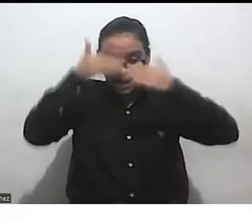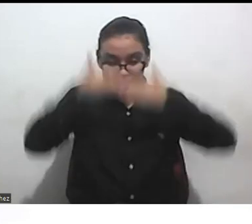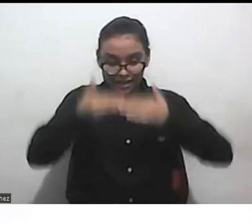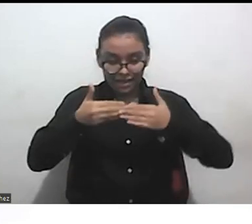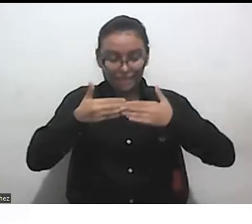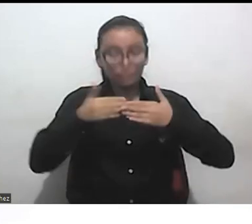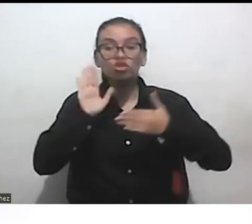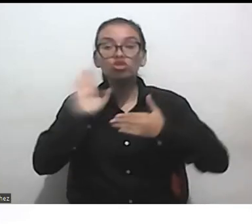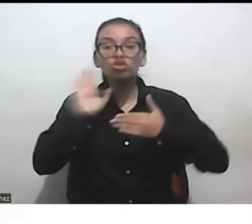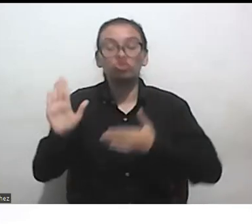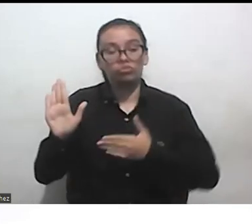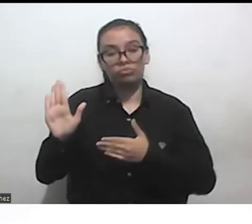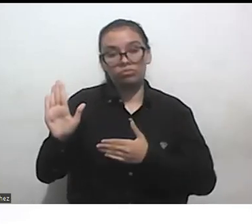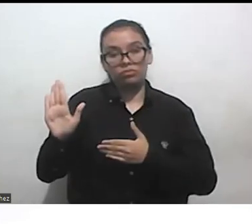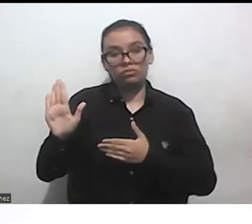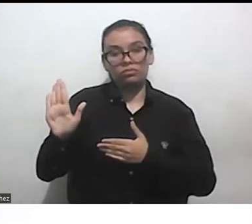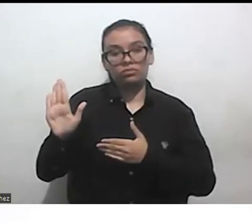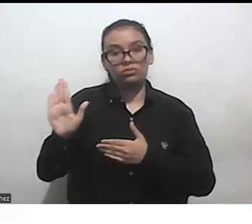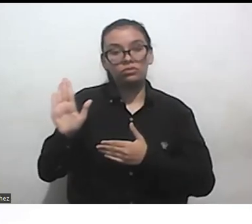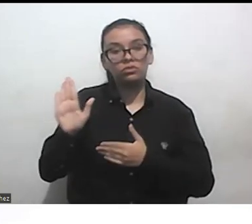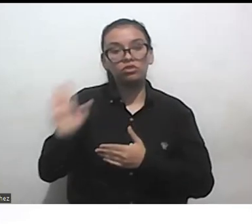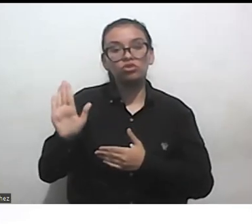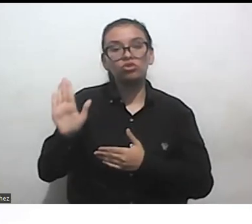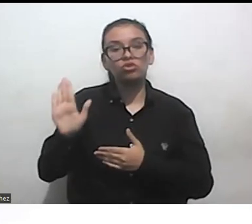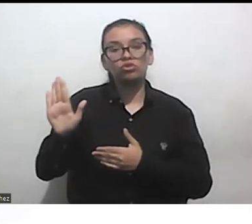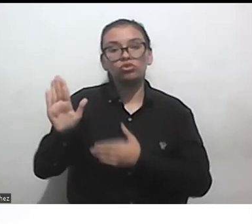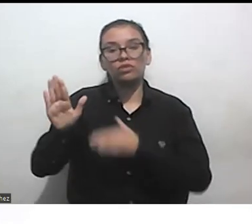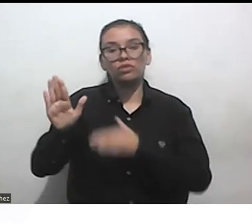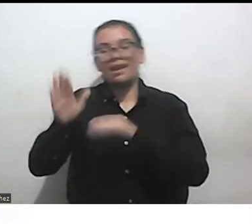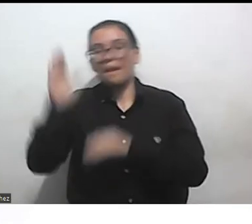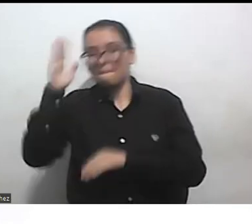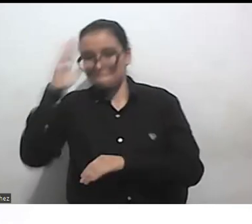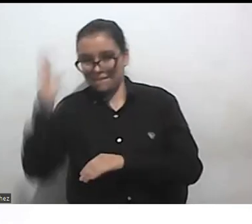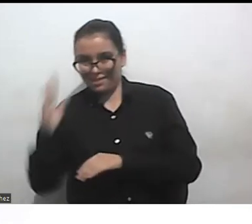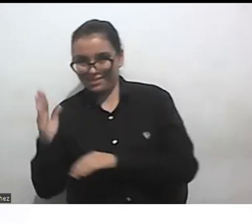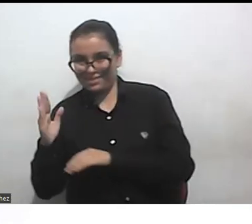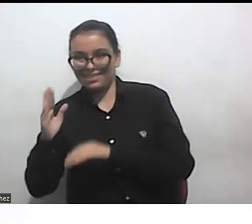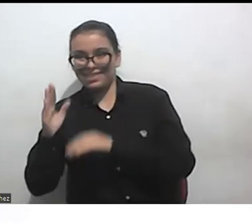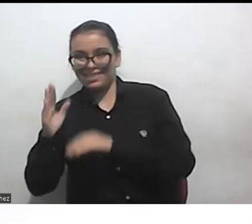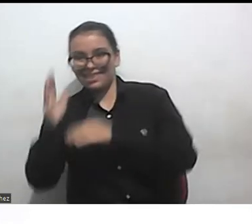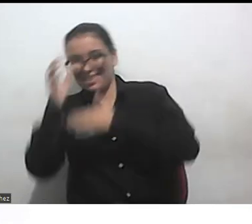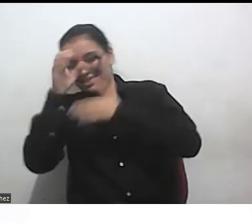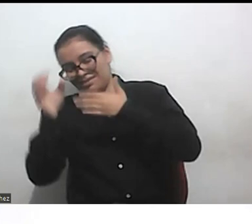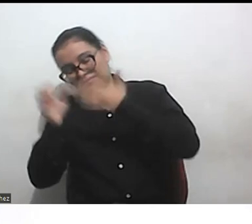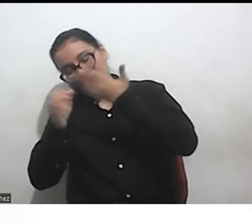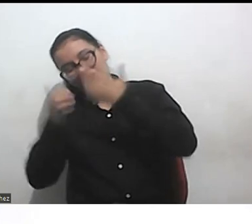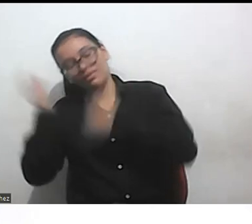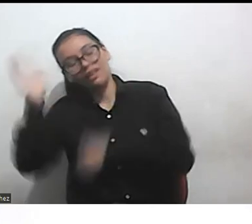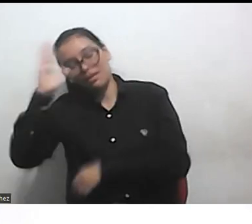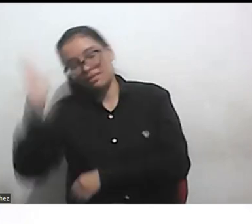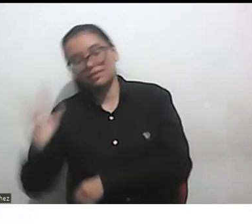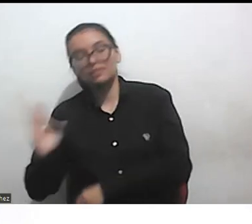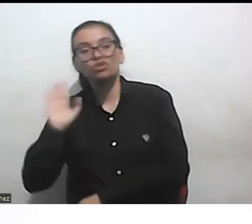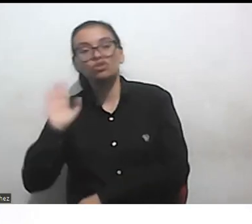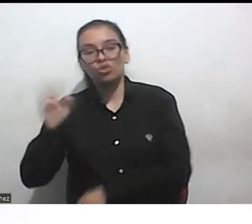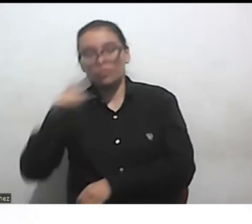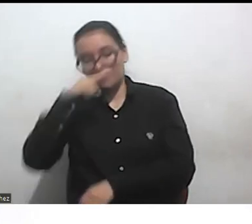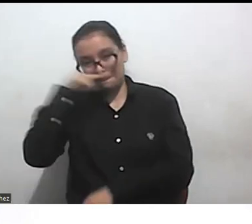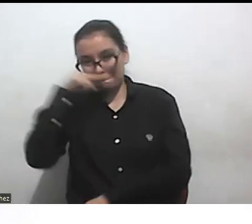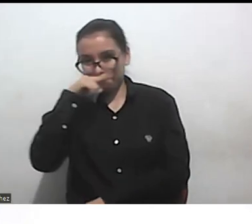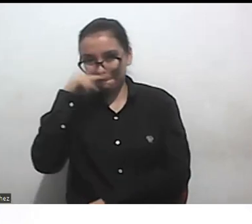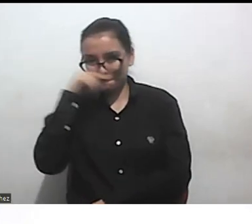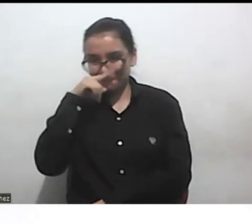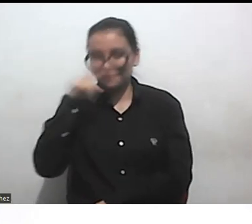que son de la Amazonía brasilera y hablan acerca voy a traducir rapidito